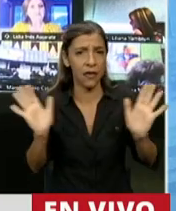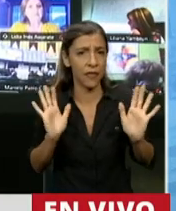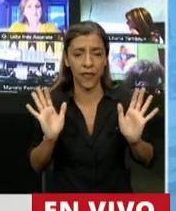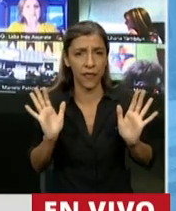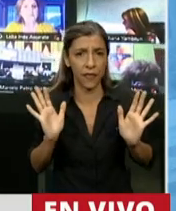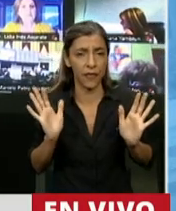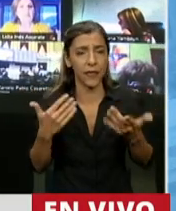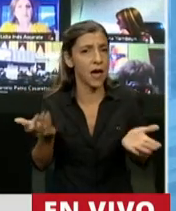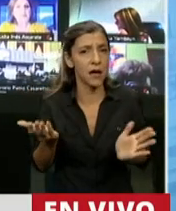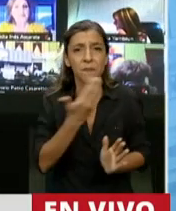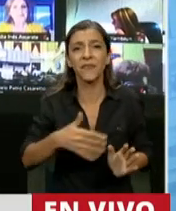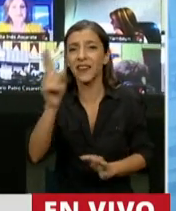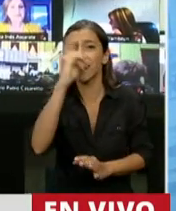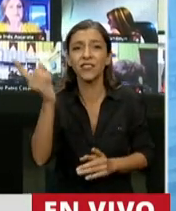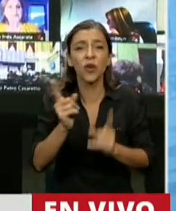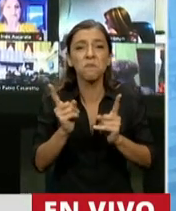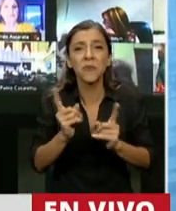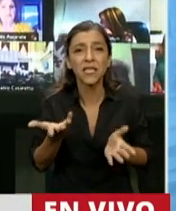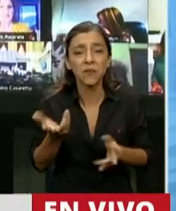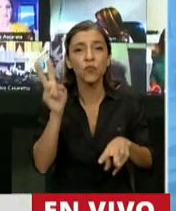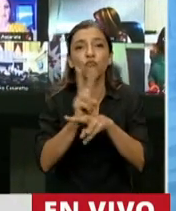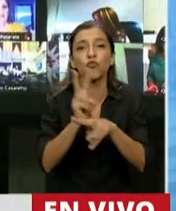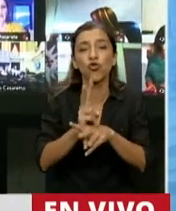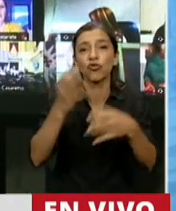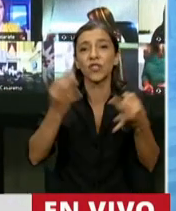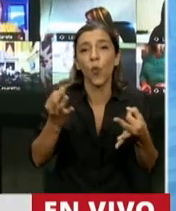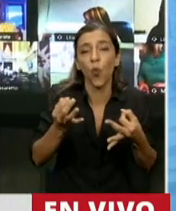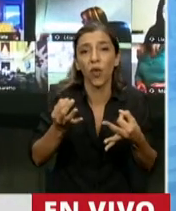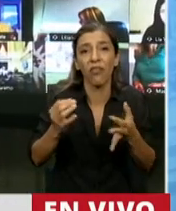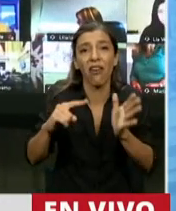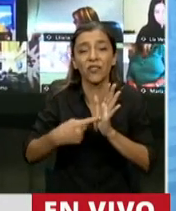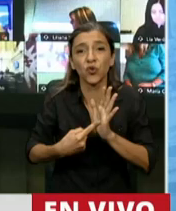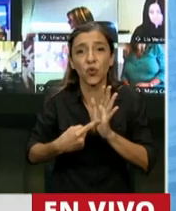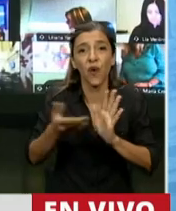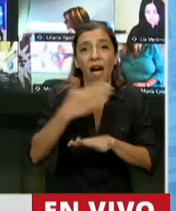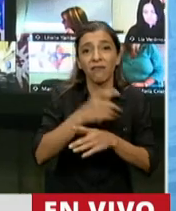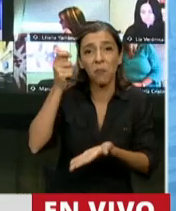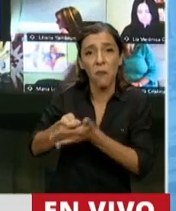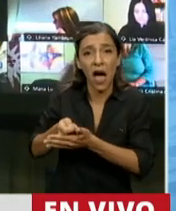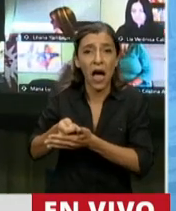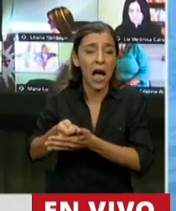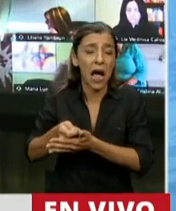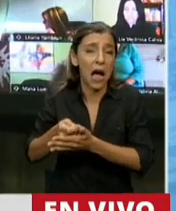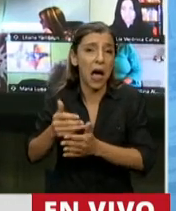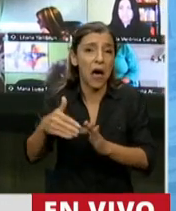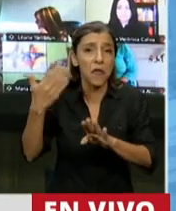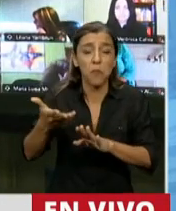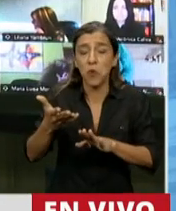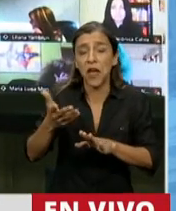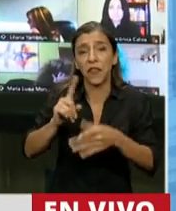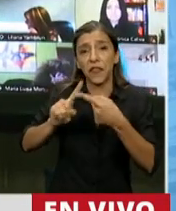Se sacó los recursos que la Nación usaba para la seguridad en la ciudad de Buenos Aires y se los pasaron a la ciudad de Buenos Aires.